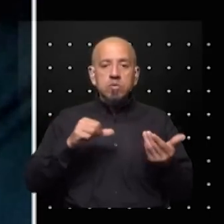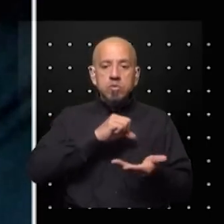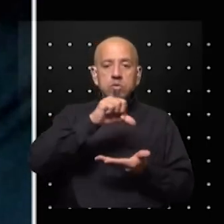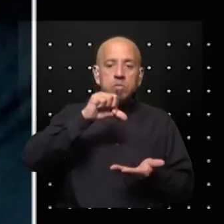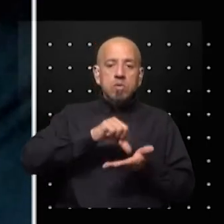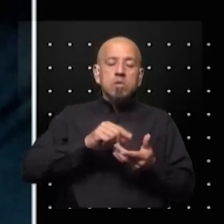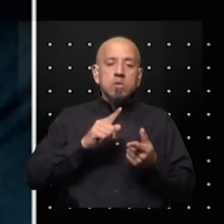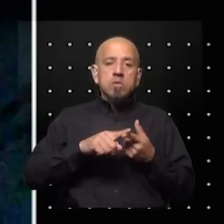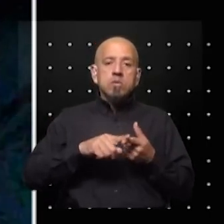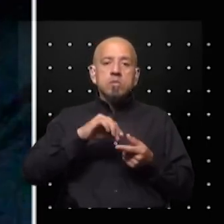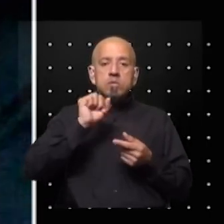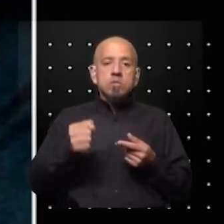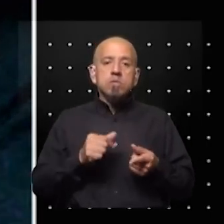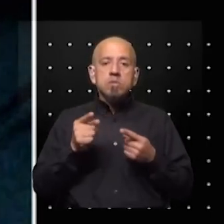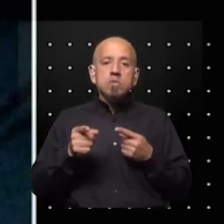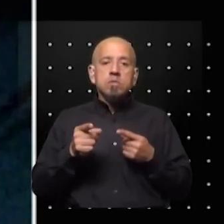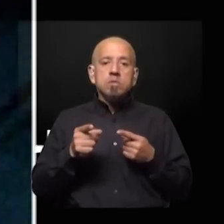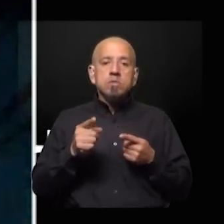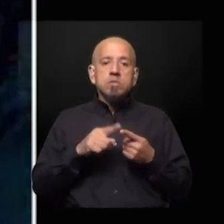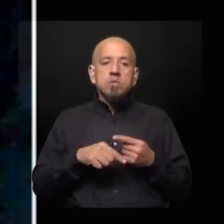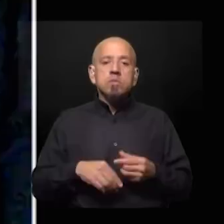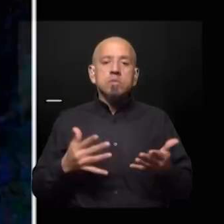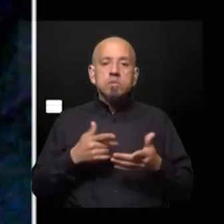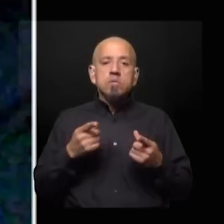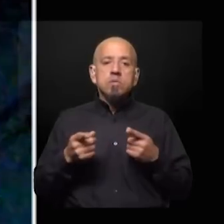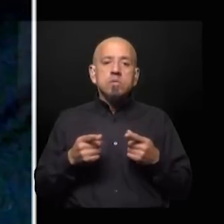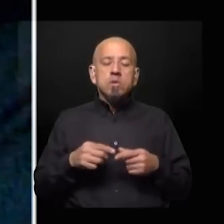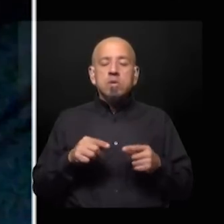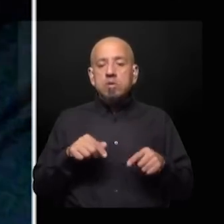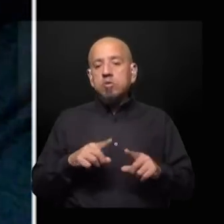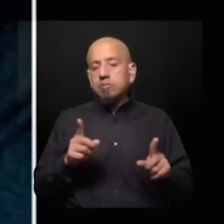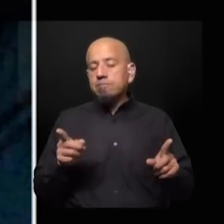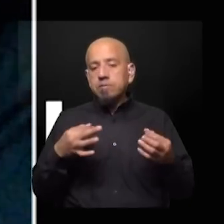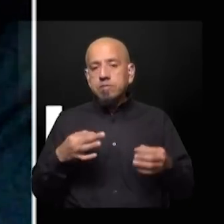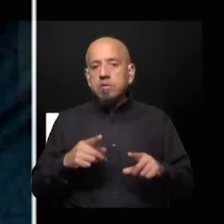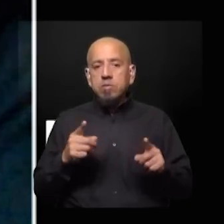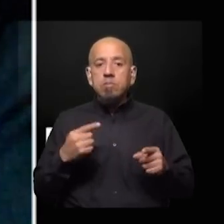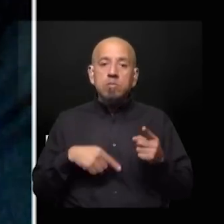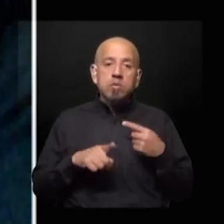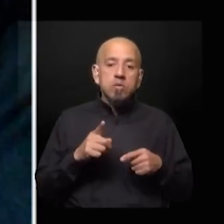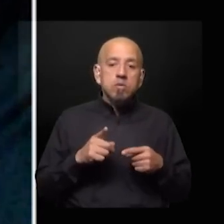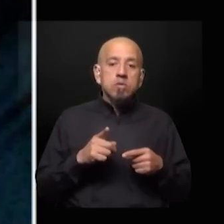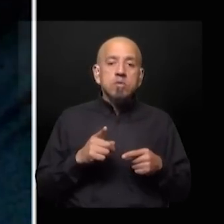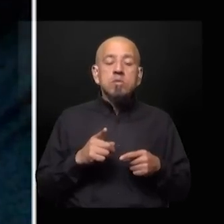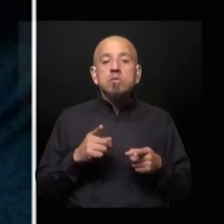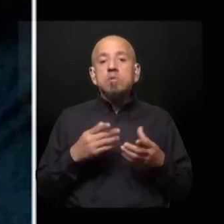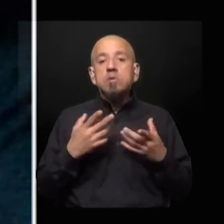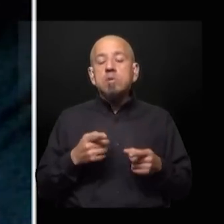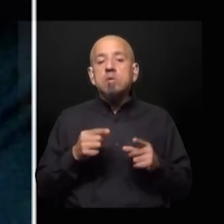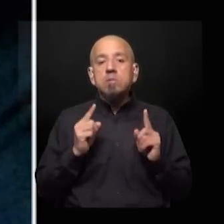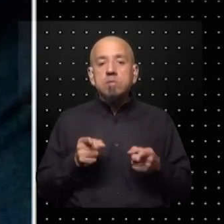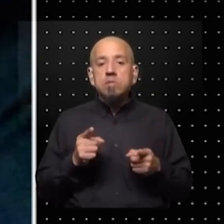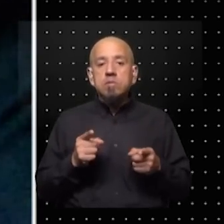digamos por población negra de la tierra ahora eso ya no es cierto pero absolutamente deseable y además